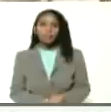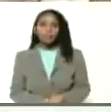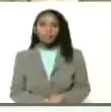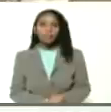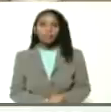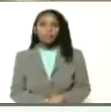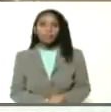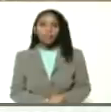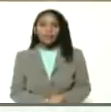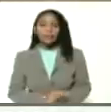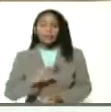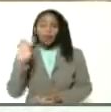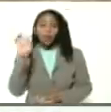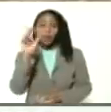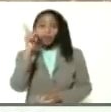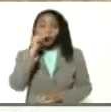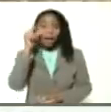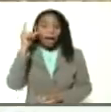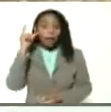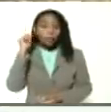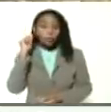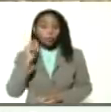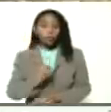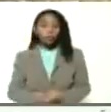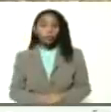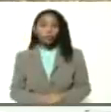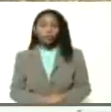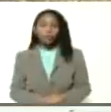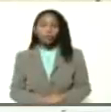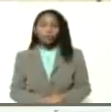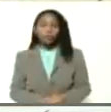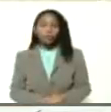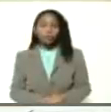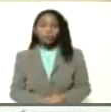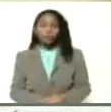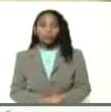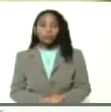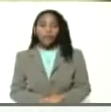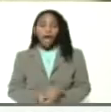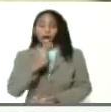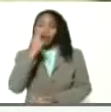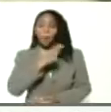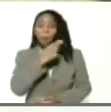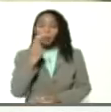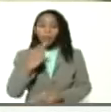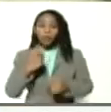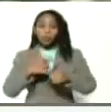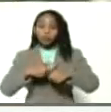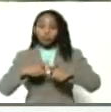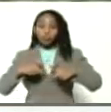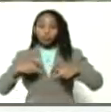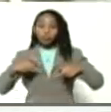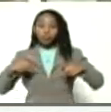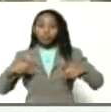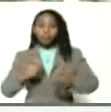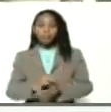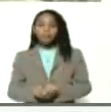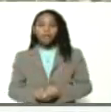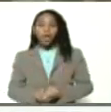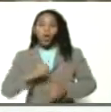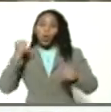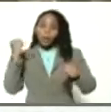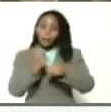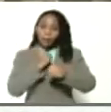de los venezolanos, de las venezolanas, el compromiso creciente con el